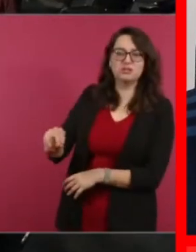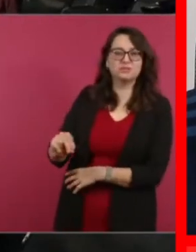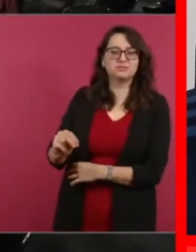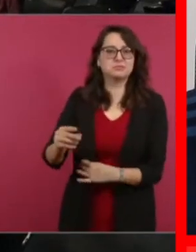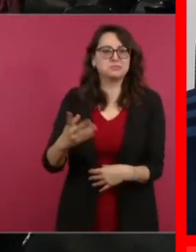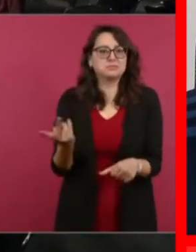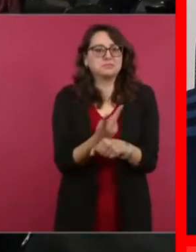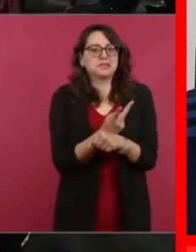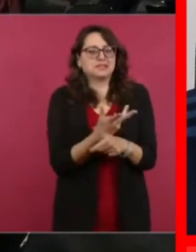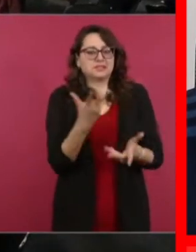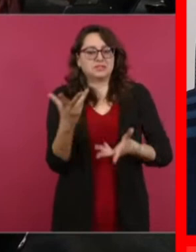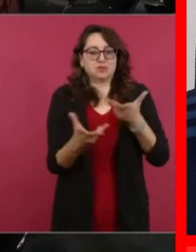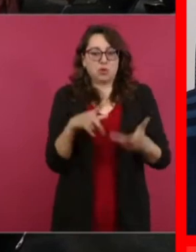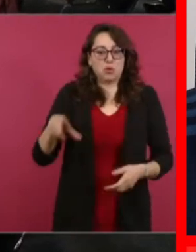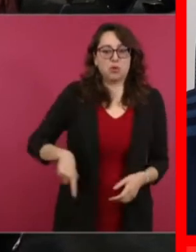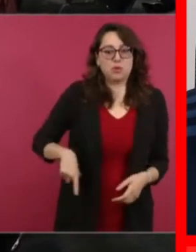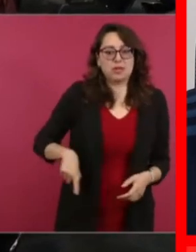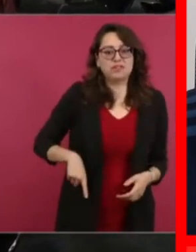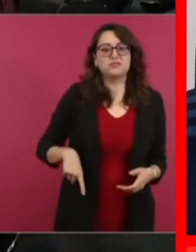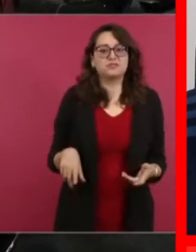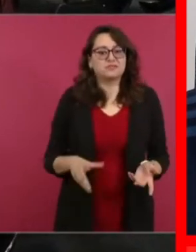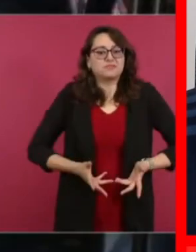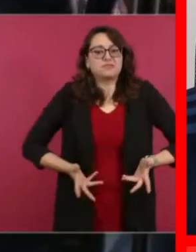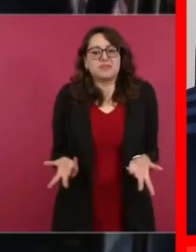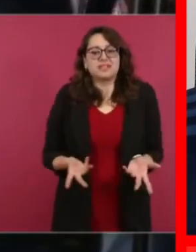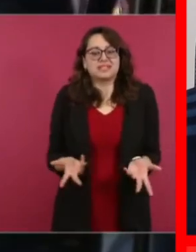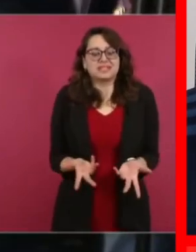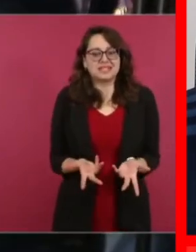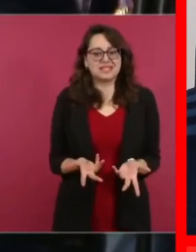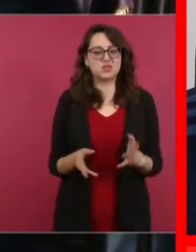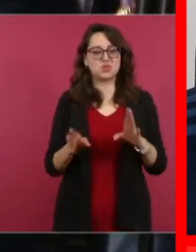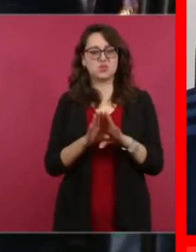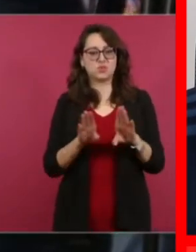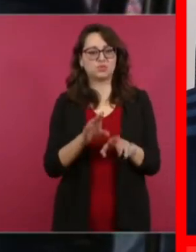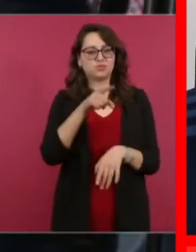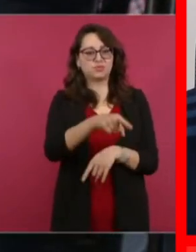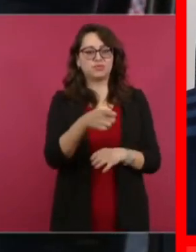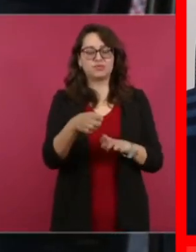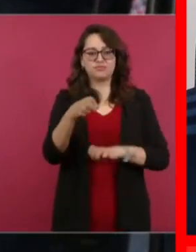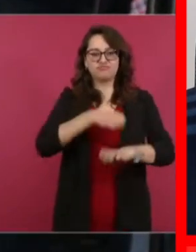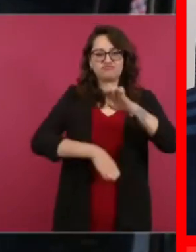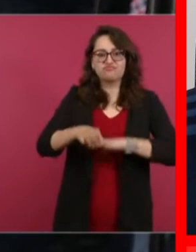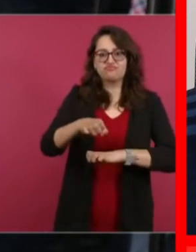no está hablando, pues hoy vuelve al tema, ya que esta empresa